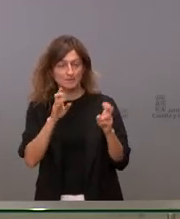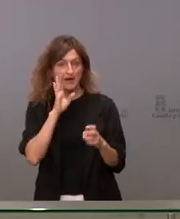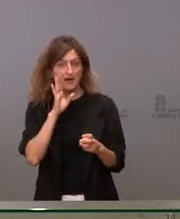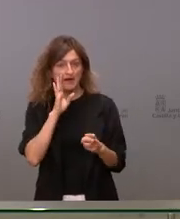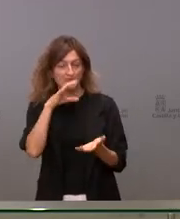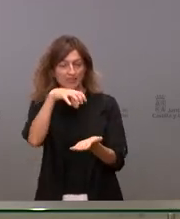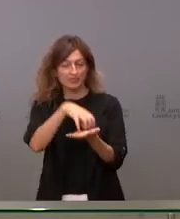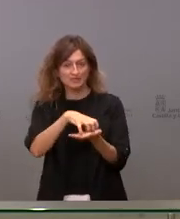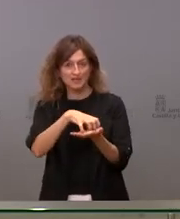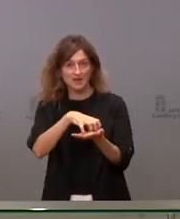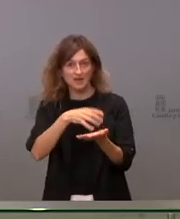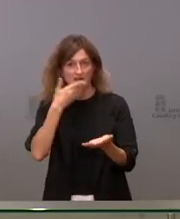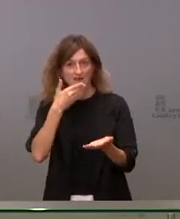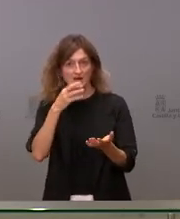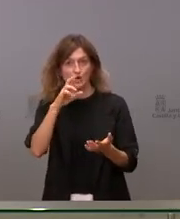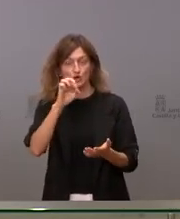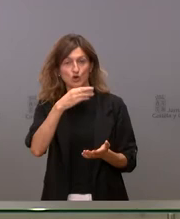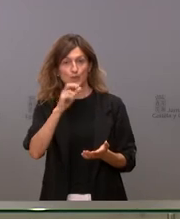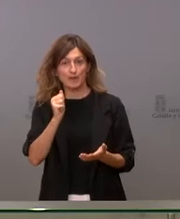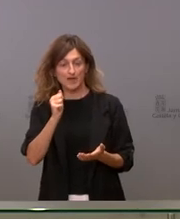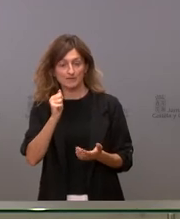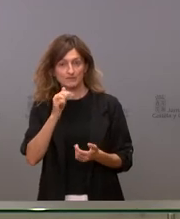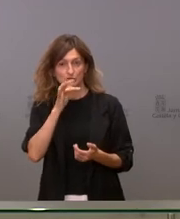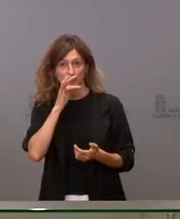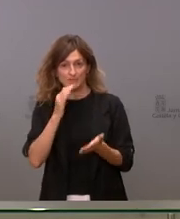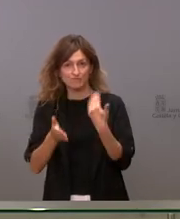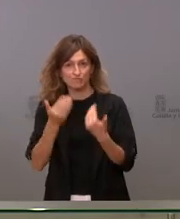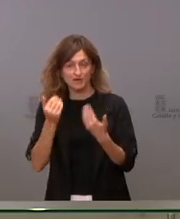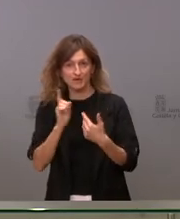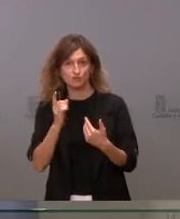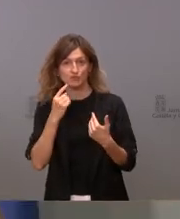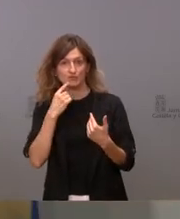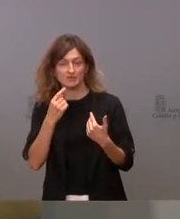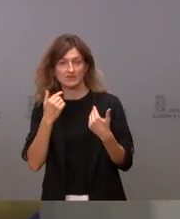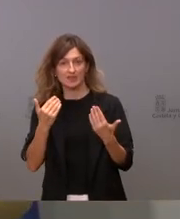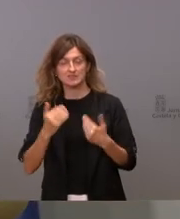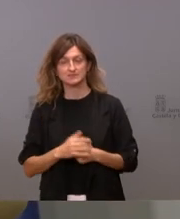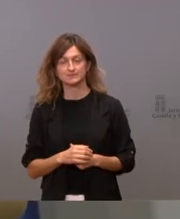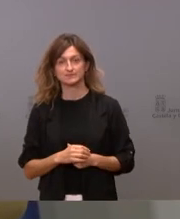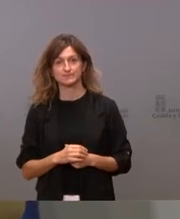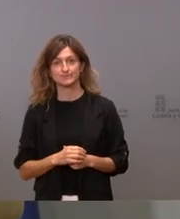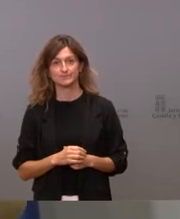ejemplo una central como la de La Robla que todavía no ha comenzado el proceso de desmantelamiento. Gracias. Bueno